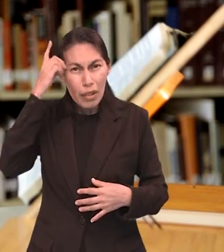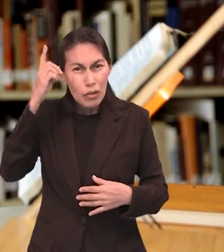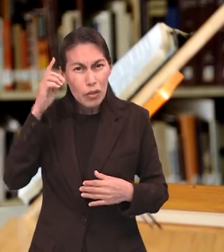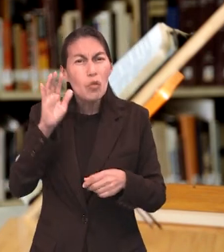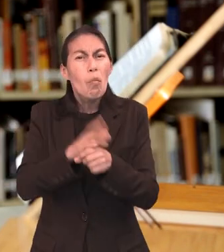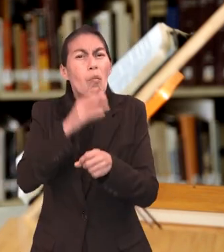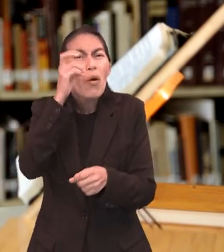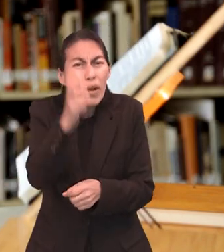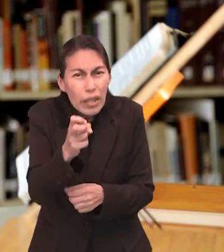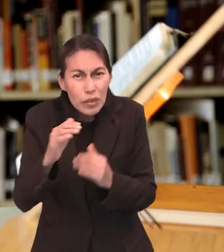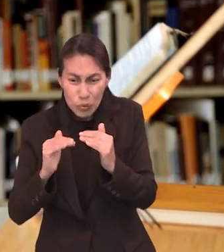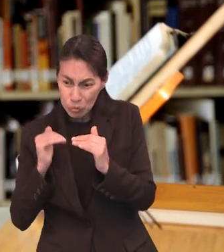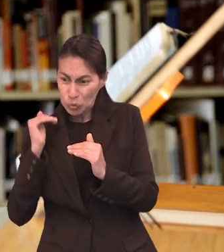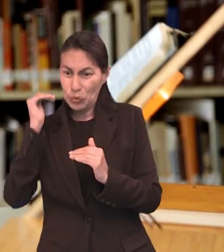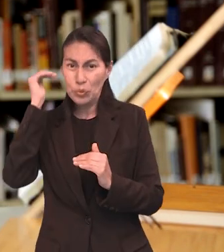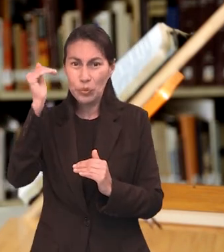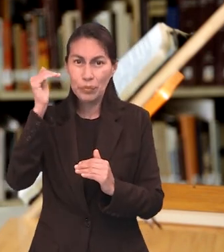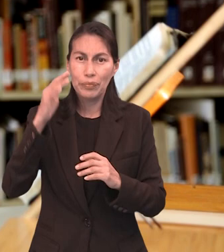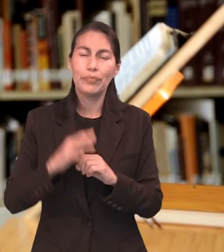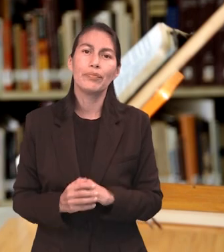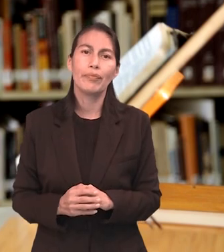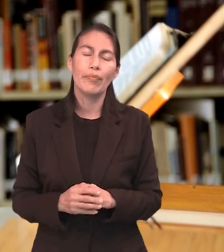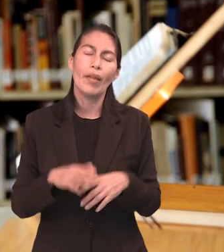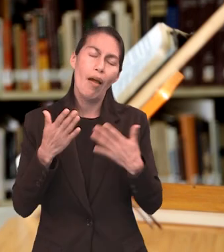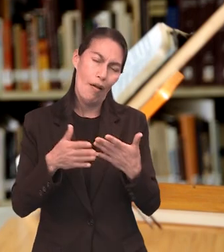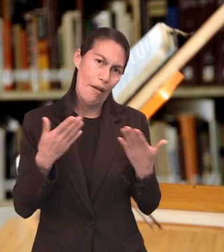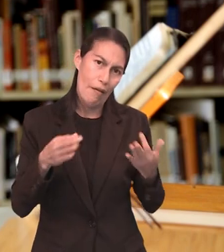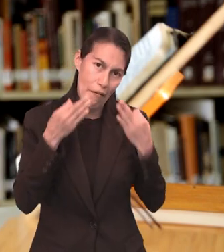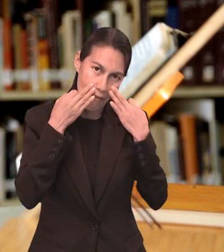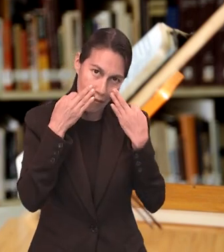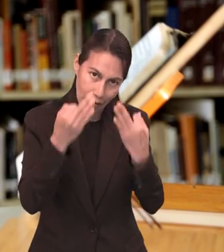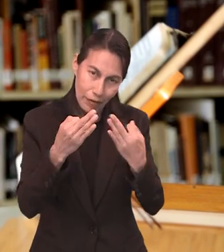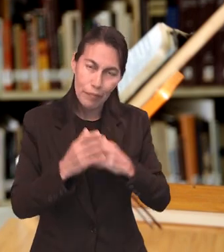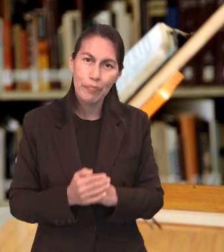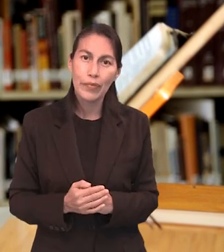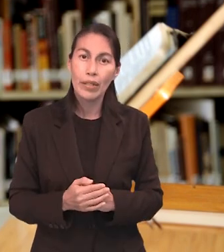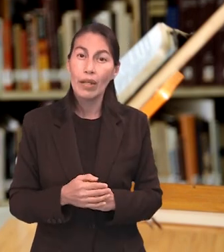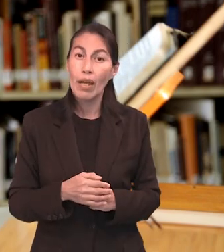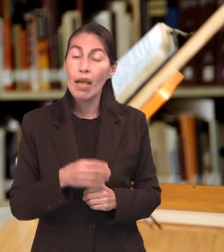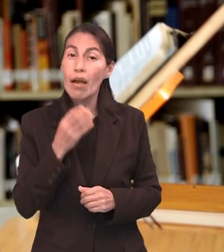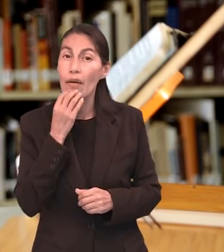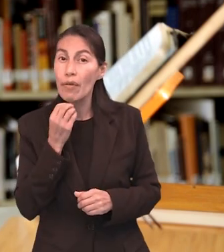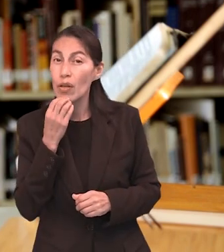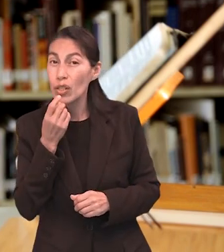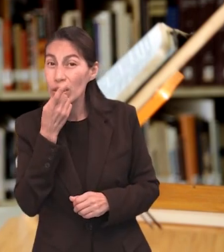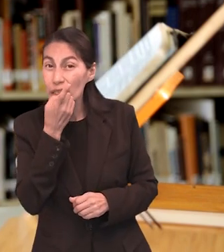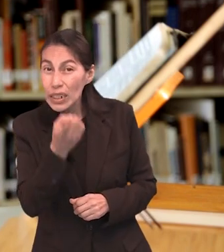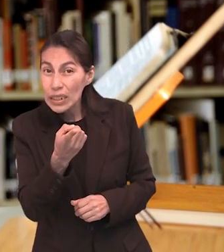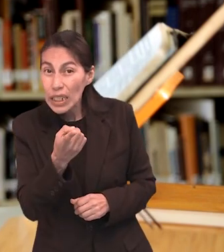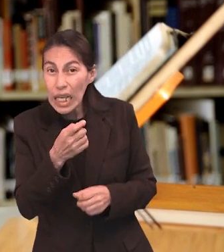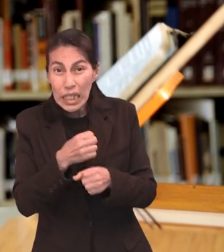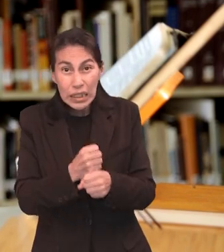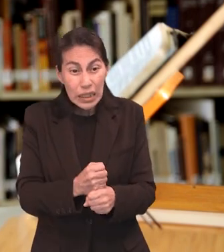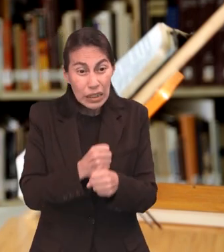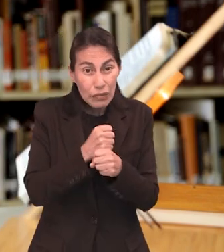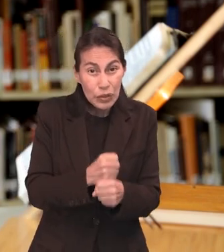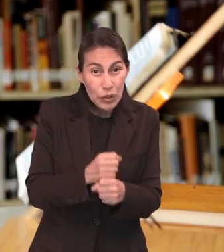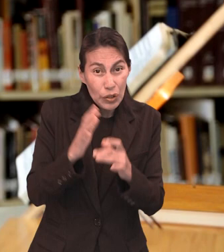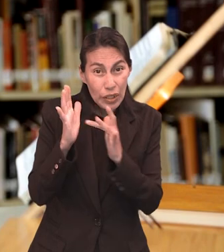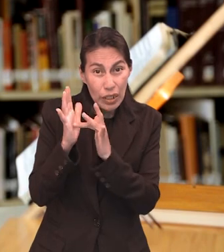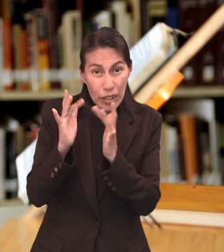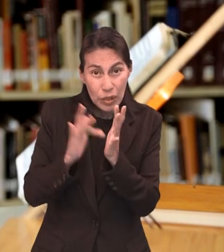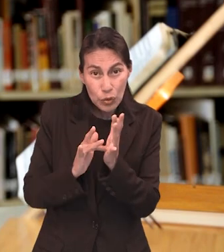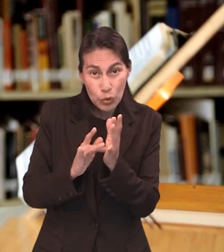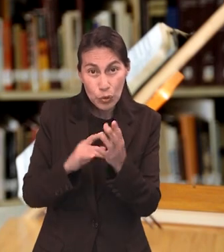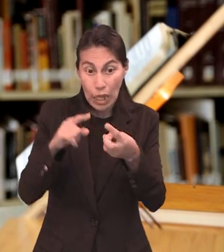mejor su sacrificio. Ahora bien, la declaración de Hebreos de que el sacrificio de Jesús fue una vez para siempre